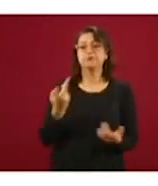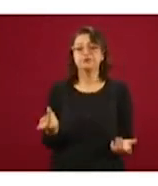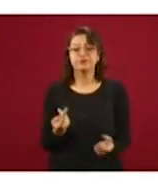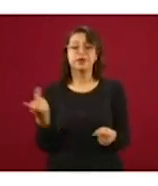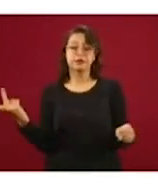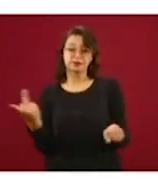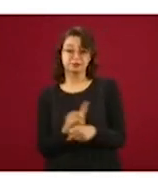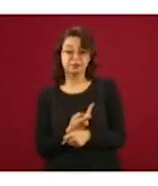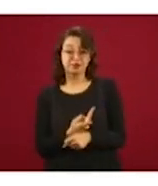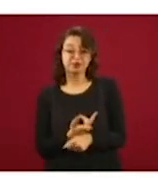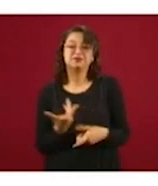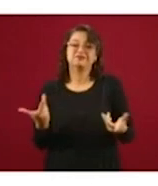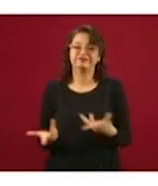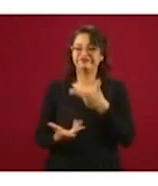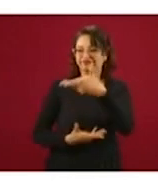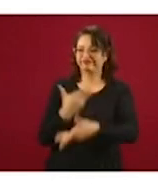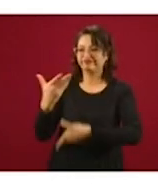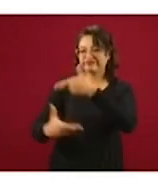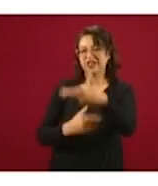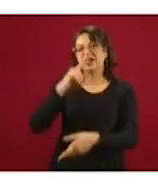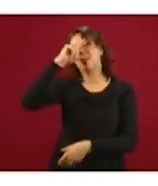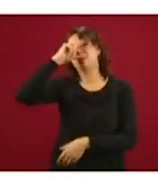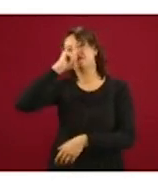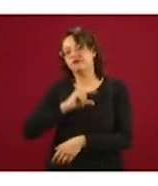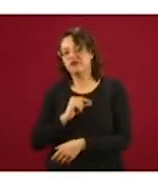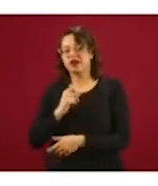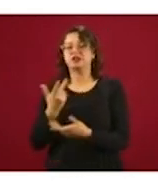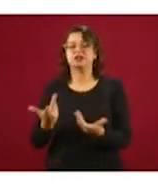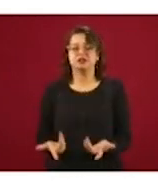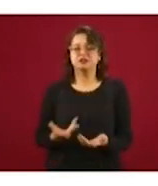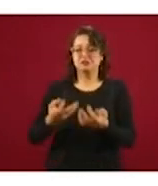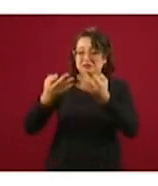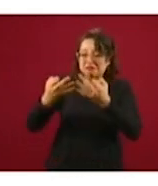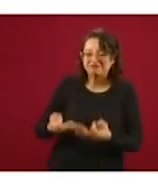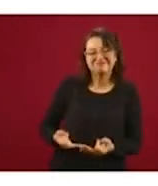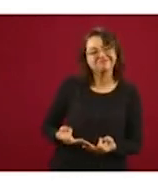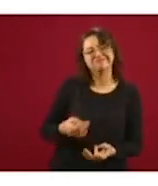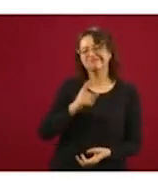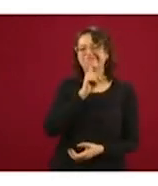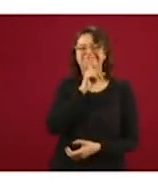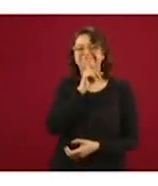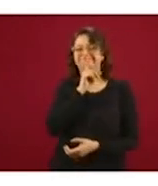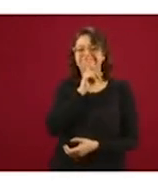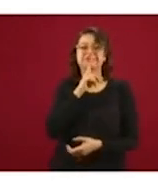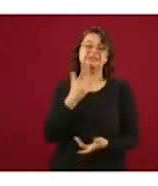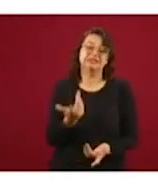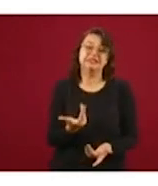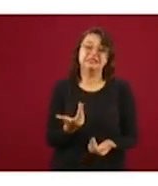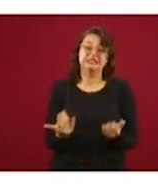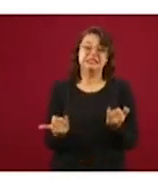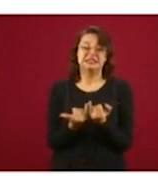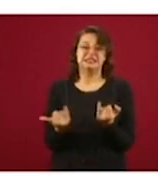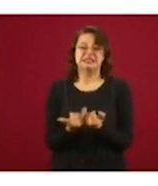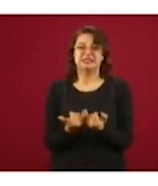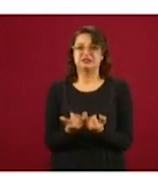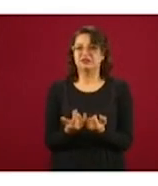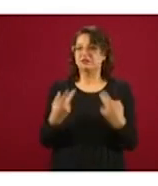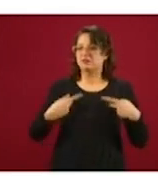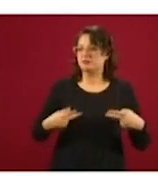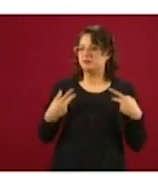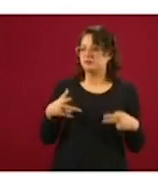la capacidad de los servicios, afecta la calidad de los servicios, pero además permea un sentido de